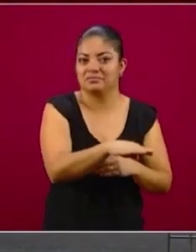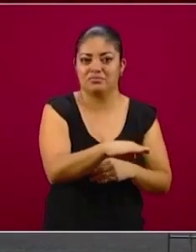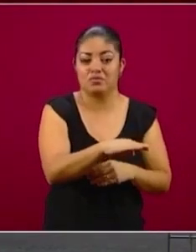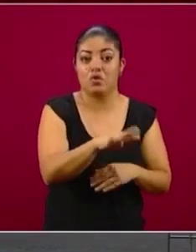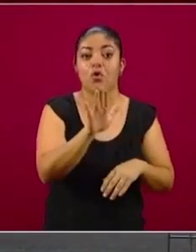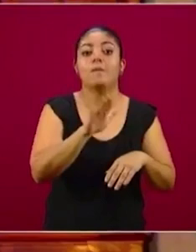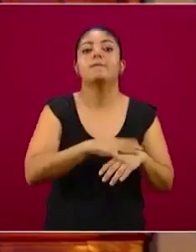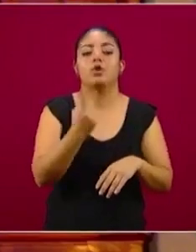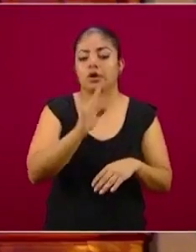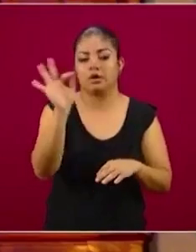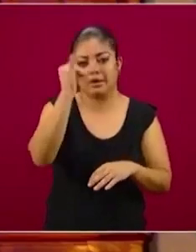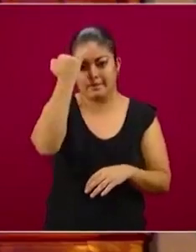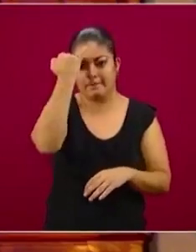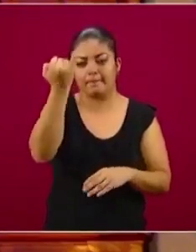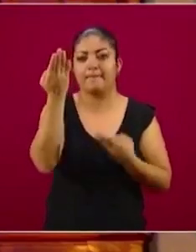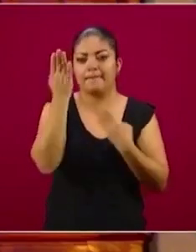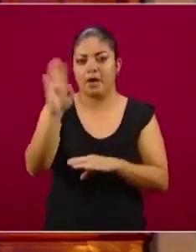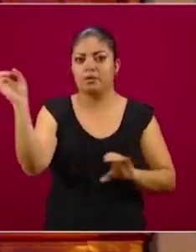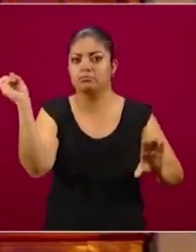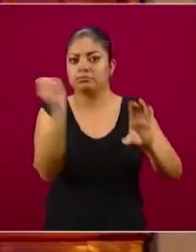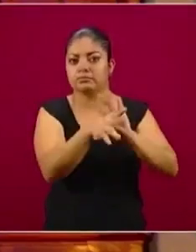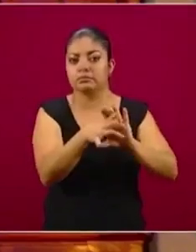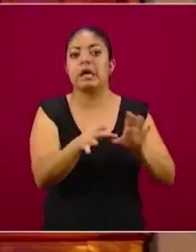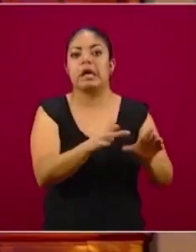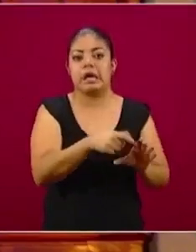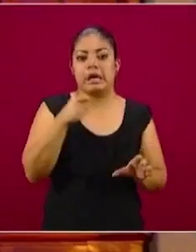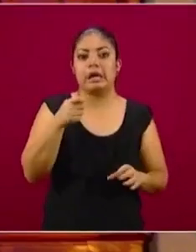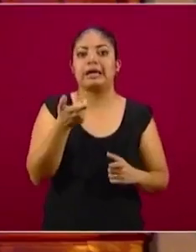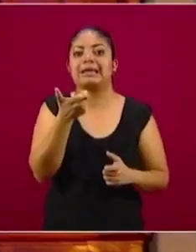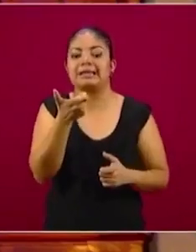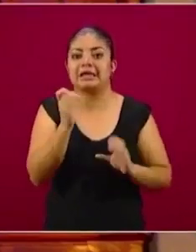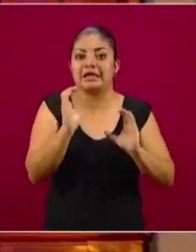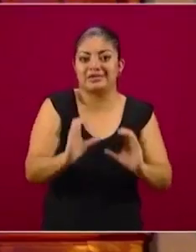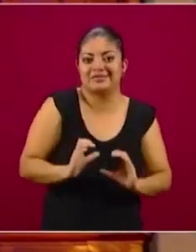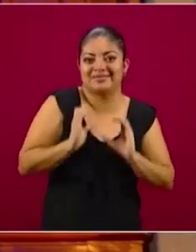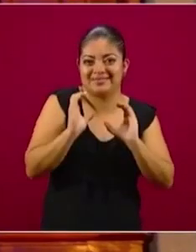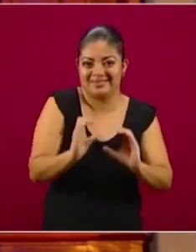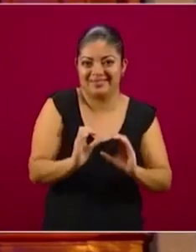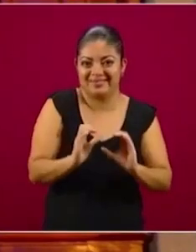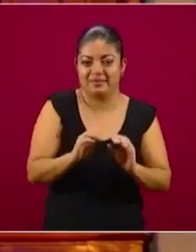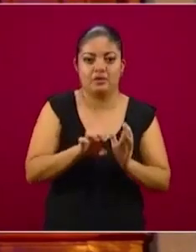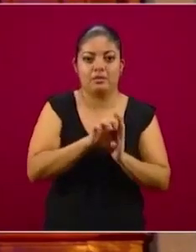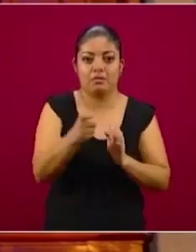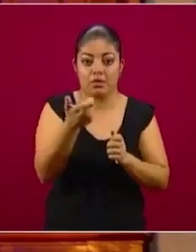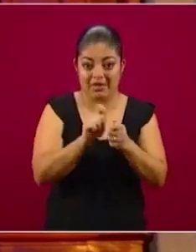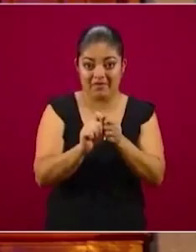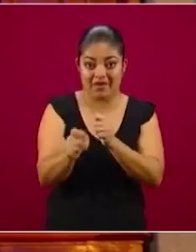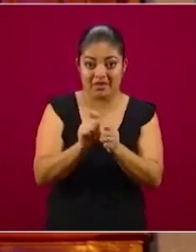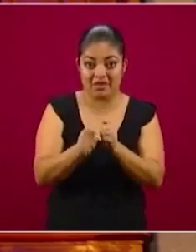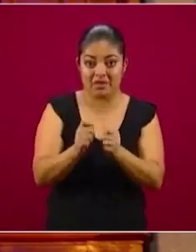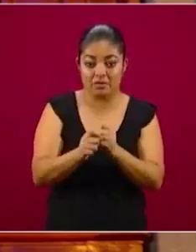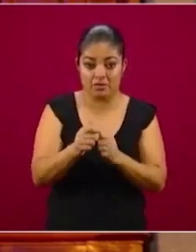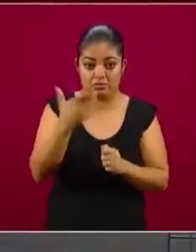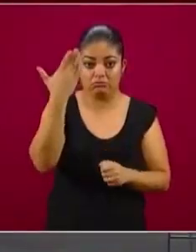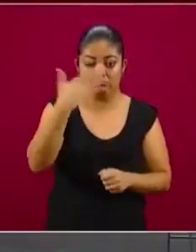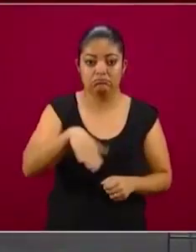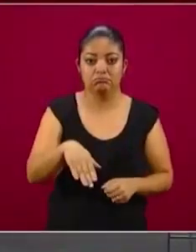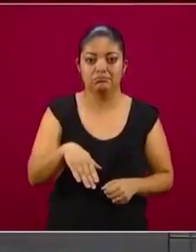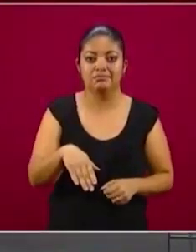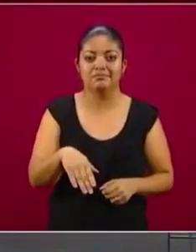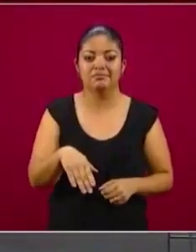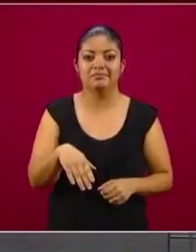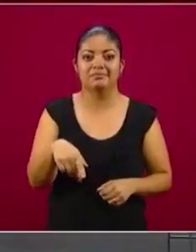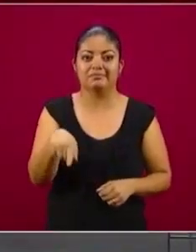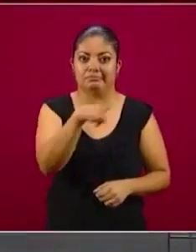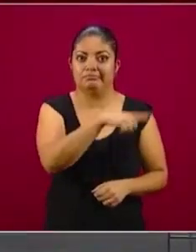recibirlo en una cuenta pueden hacer un uso mucho más eficiente del dinero. Hacer una entrega en efectivo hoy se antoja muy